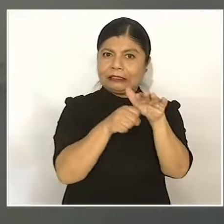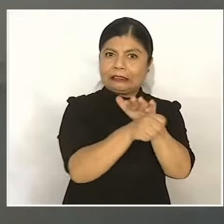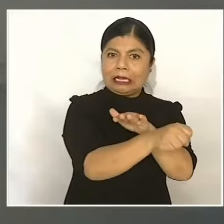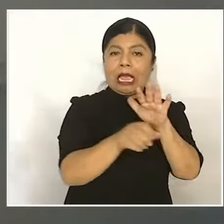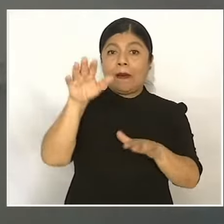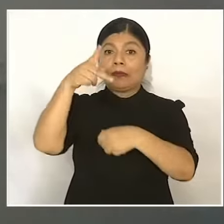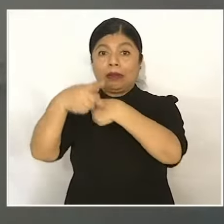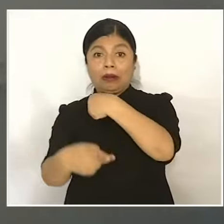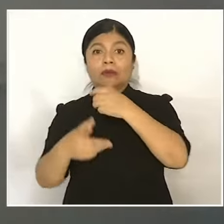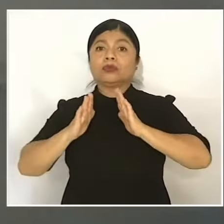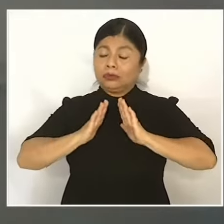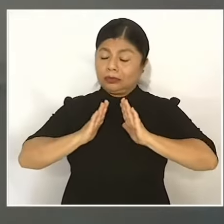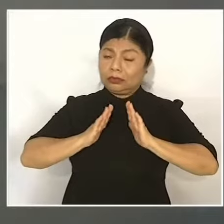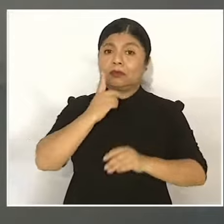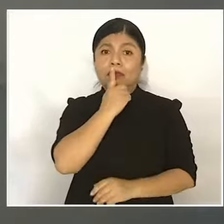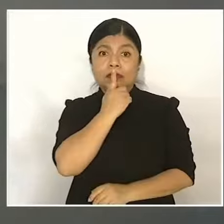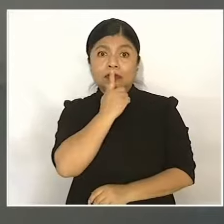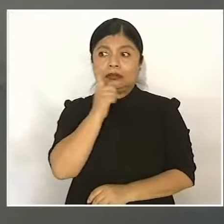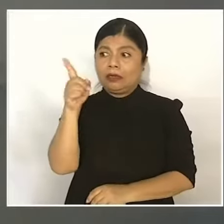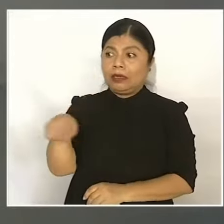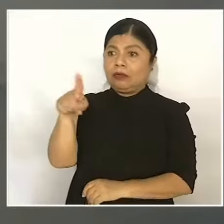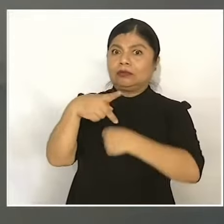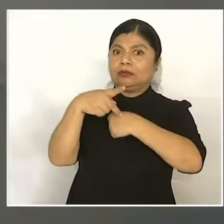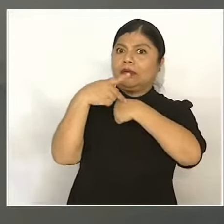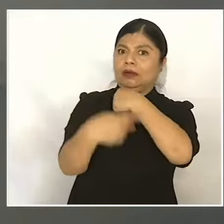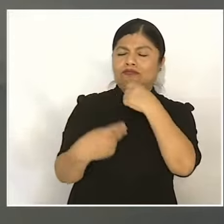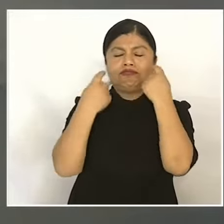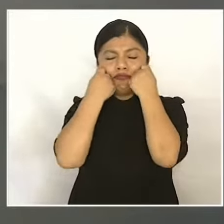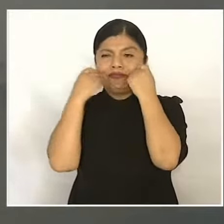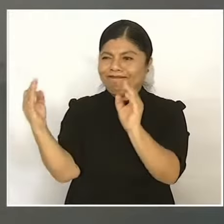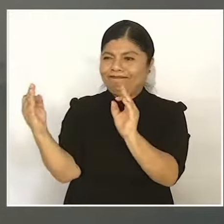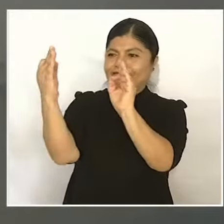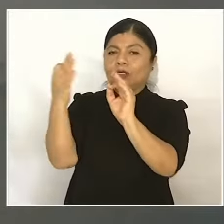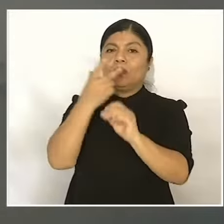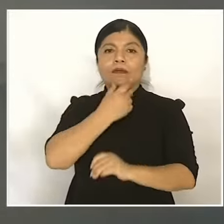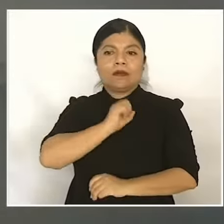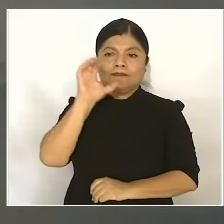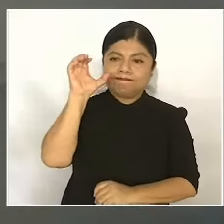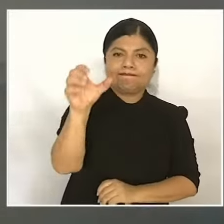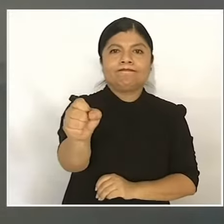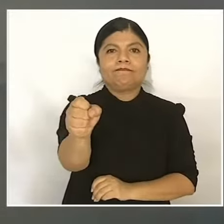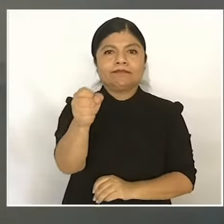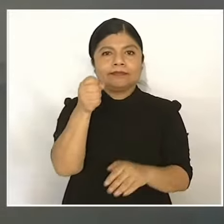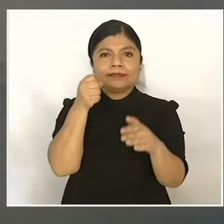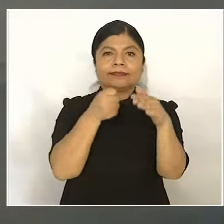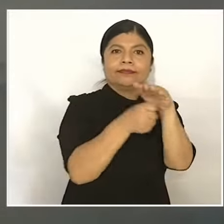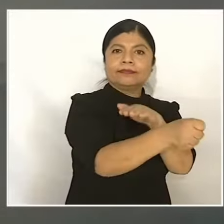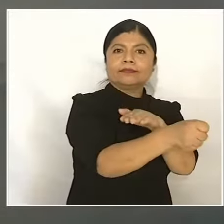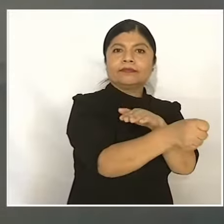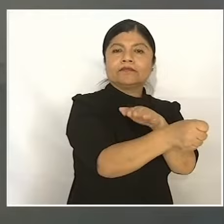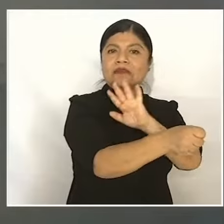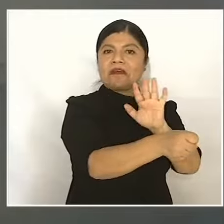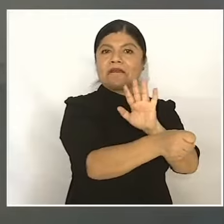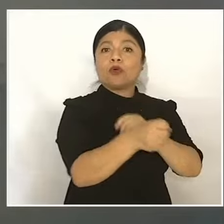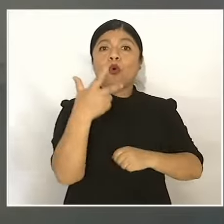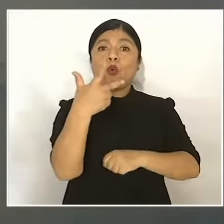marinos, de soldados. Las fichitas se les detiene y a la